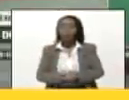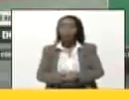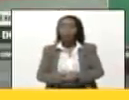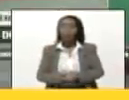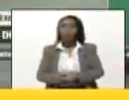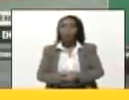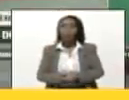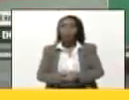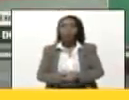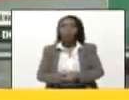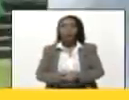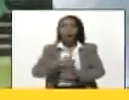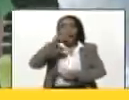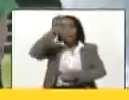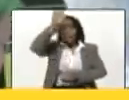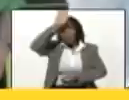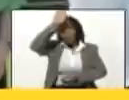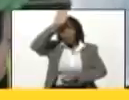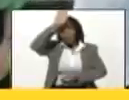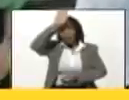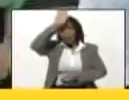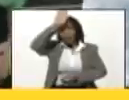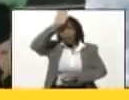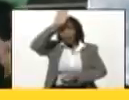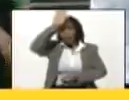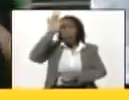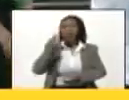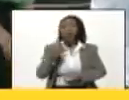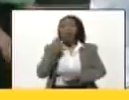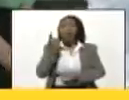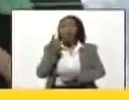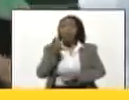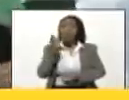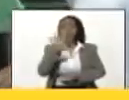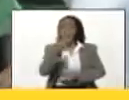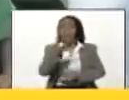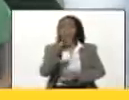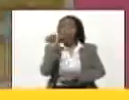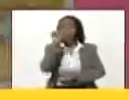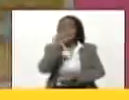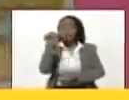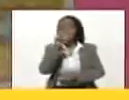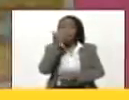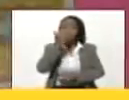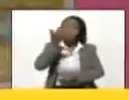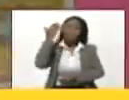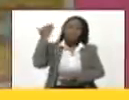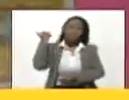El Papa Francisco hace semanas atrás